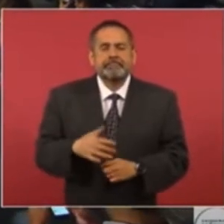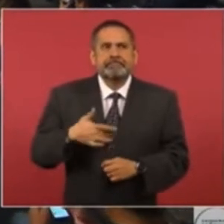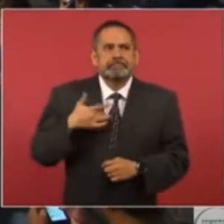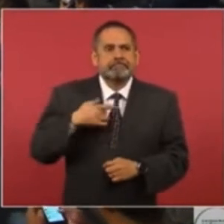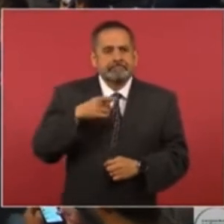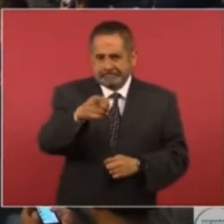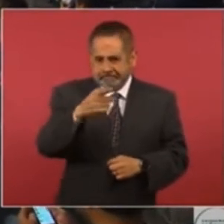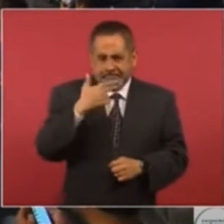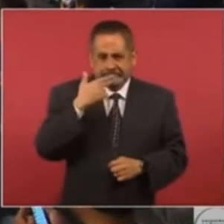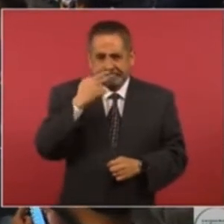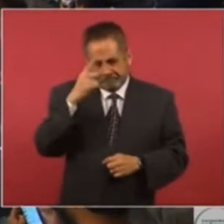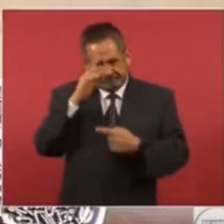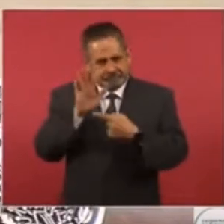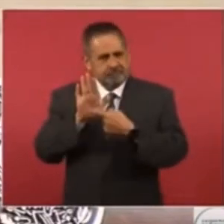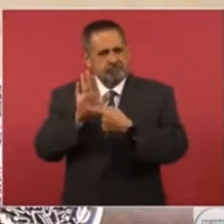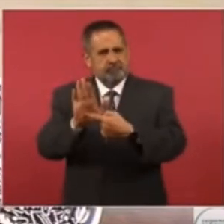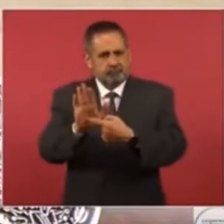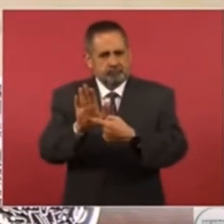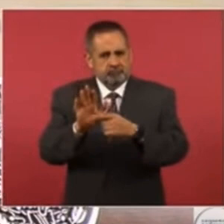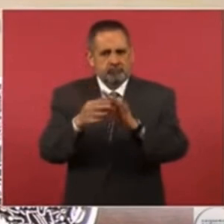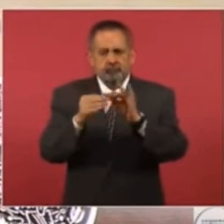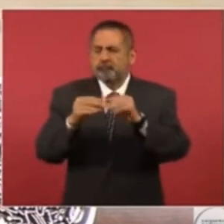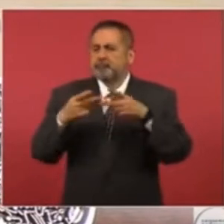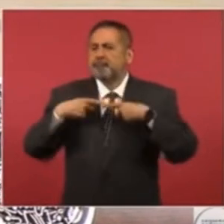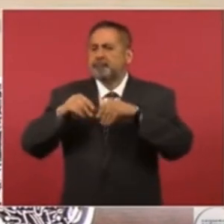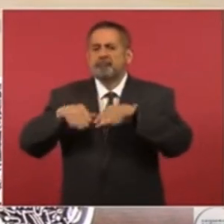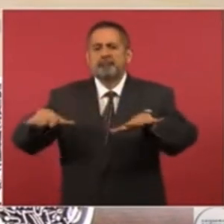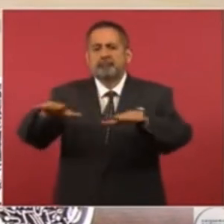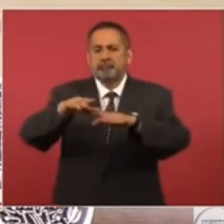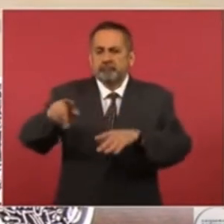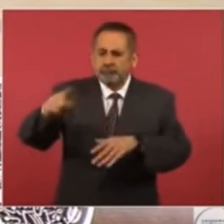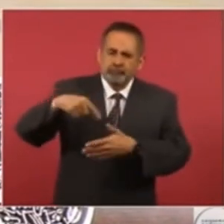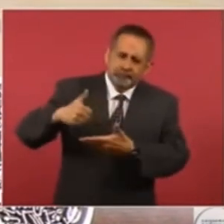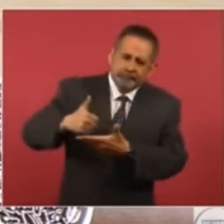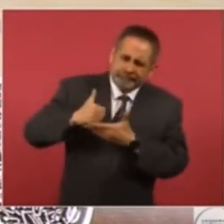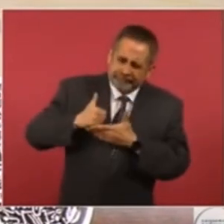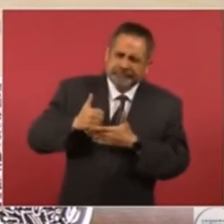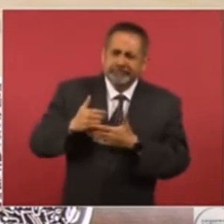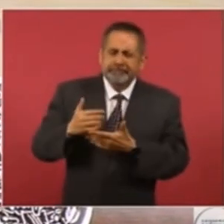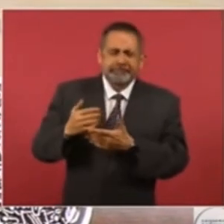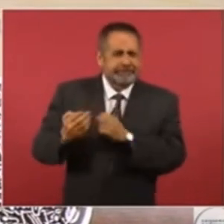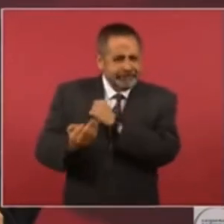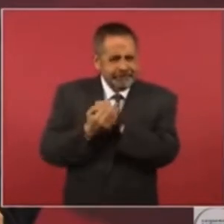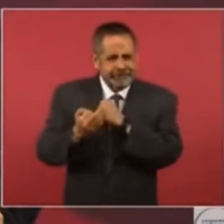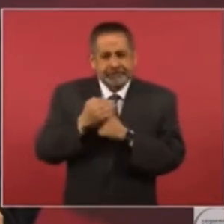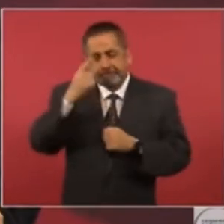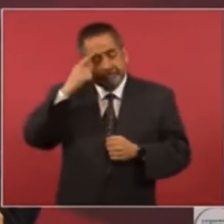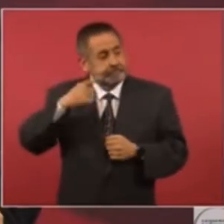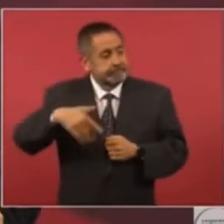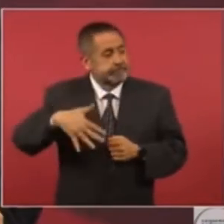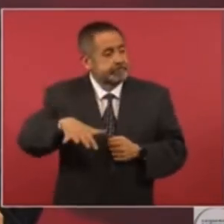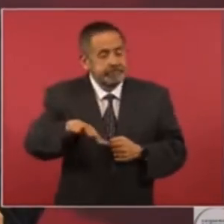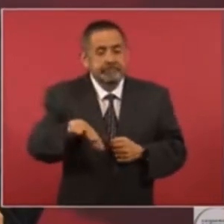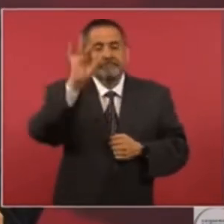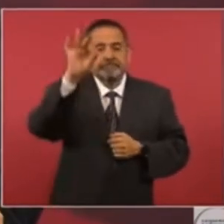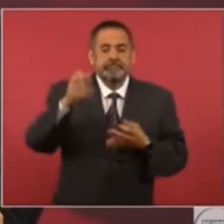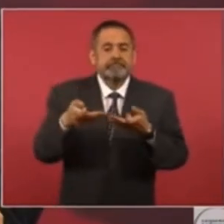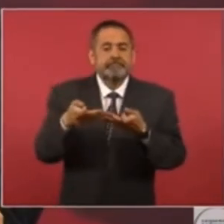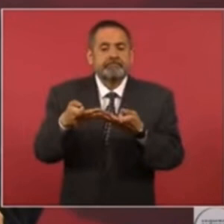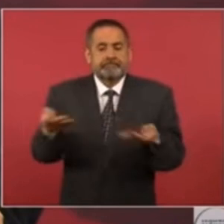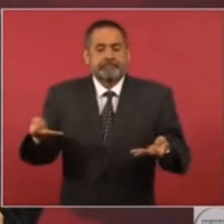para que la gente nos ayude a que se tengan los terrenos.